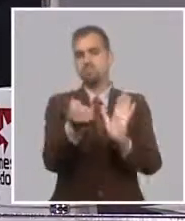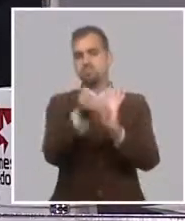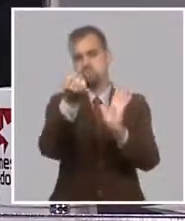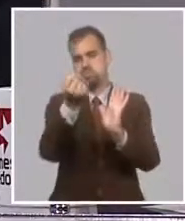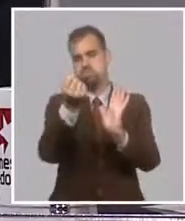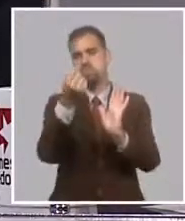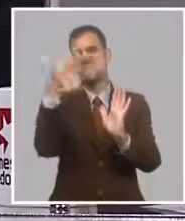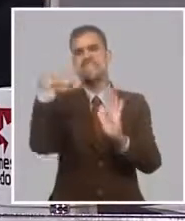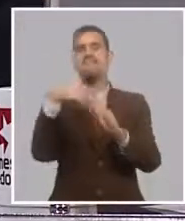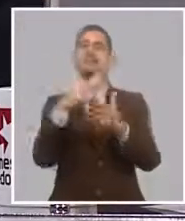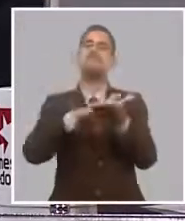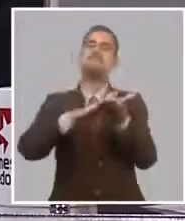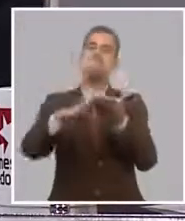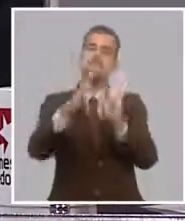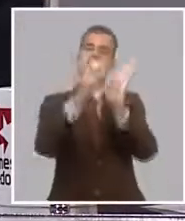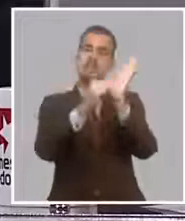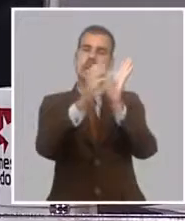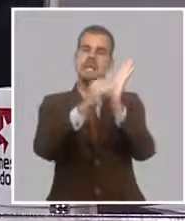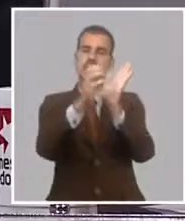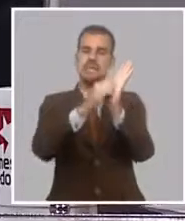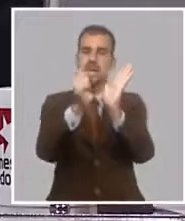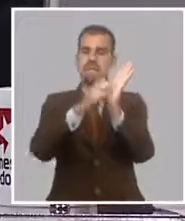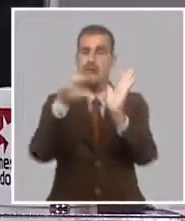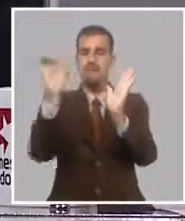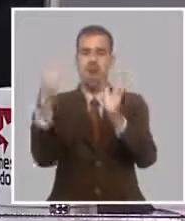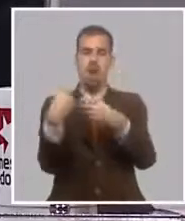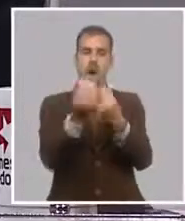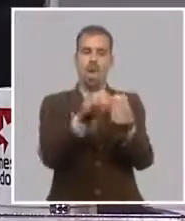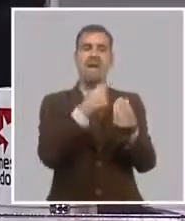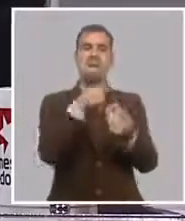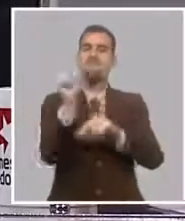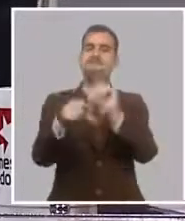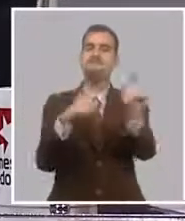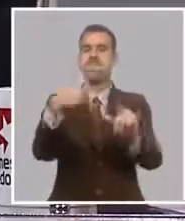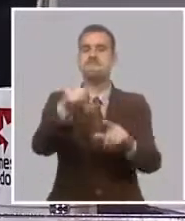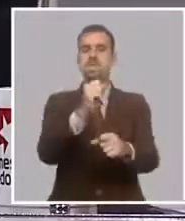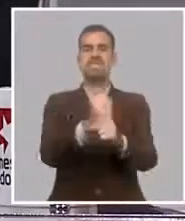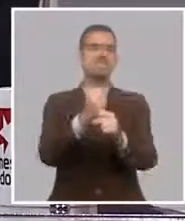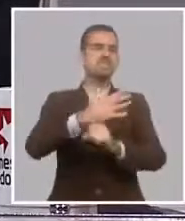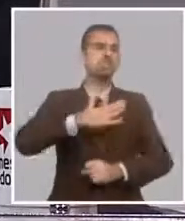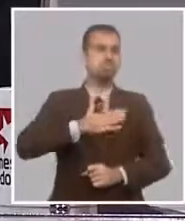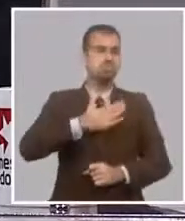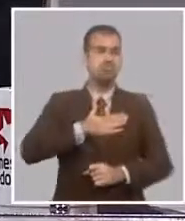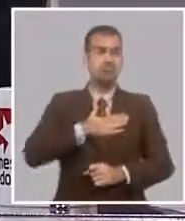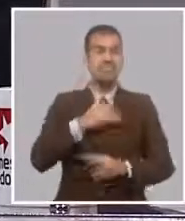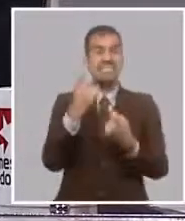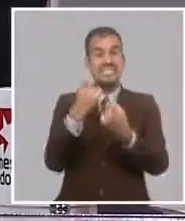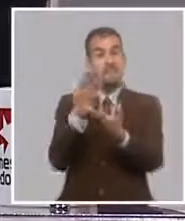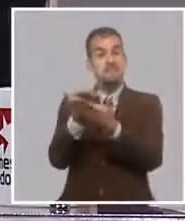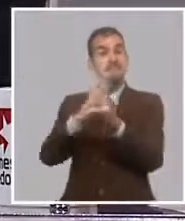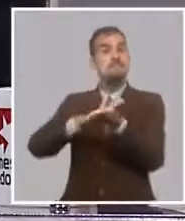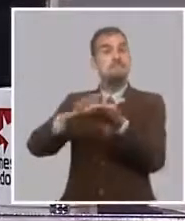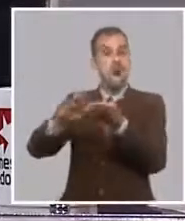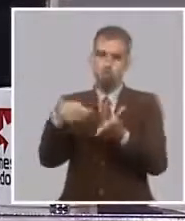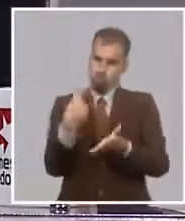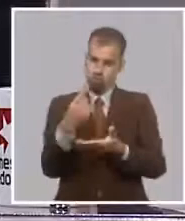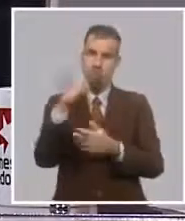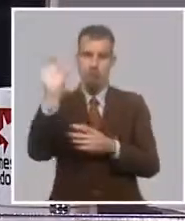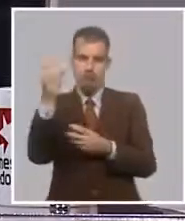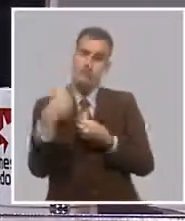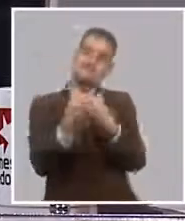para las actividades de las personas naturales, el trabajo por cuenta propia y se incluyeron también